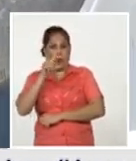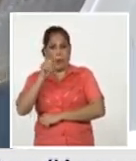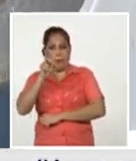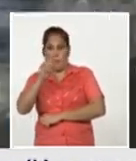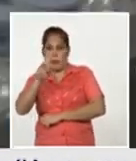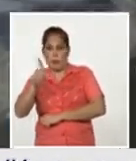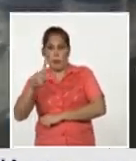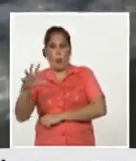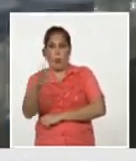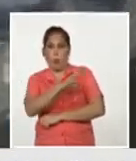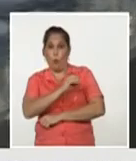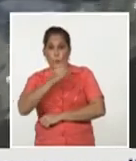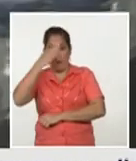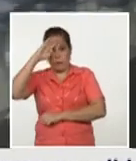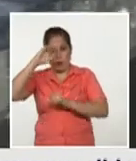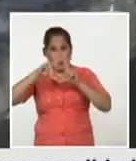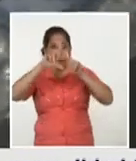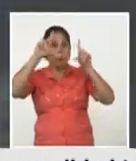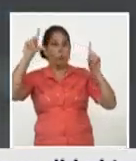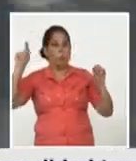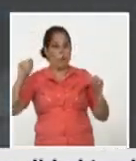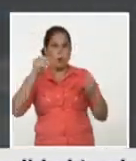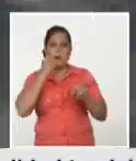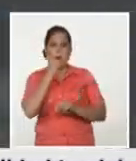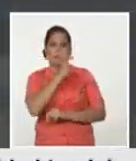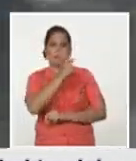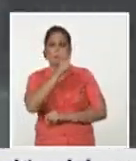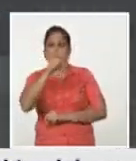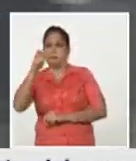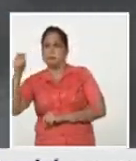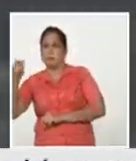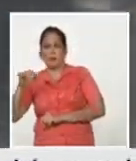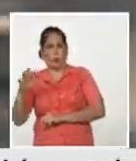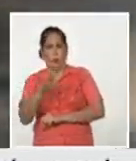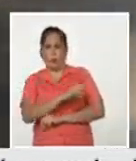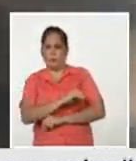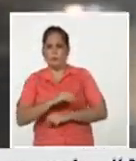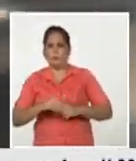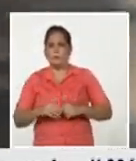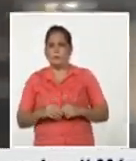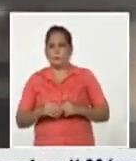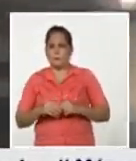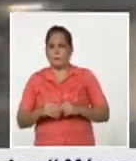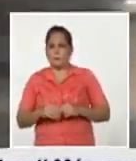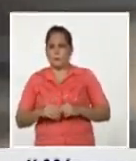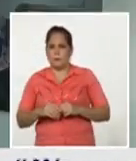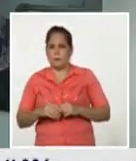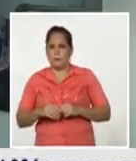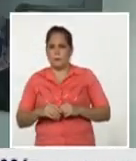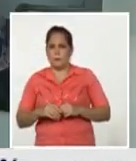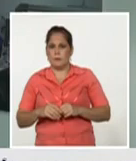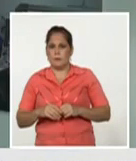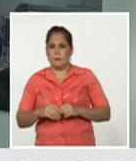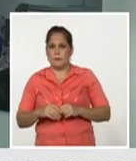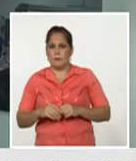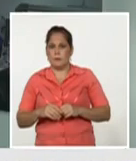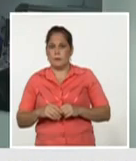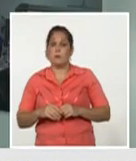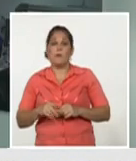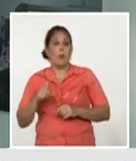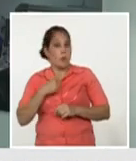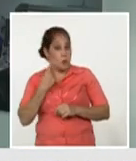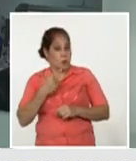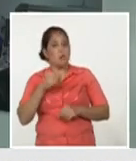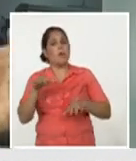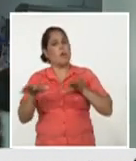población adulta cubana podrá estar vacunada contra el SARS-CoV-2 por tanto estaremos en condiciones